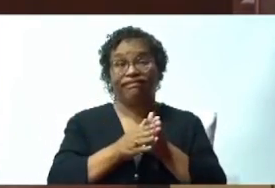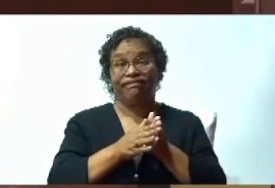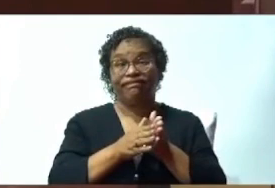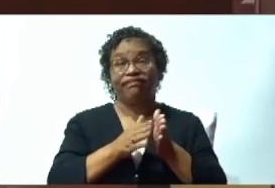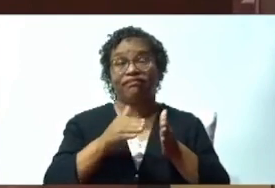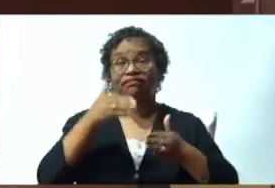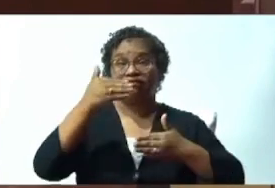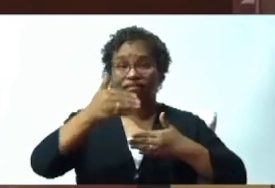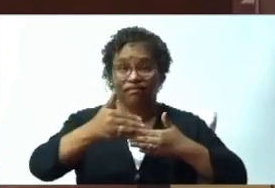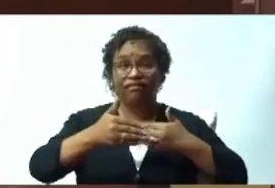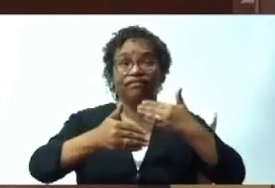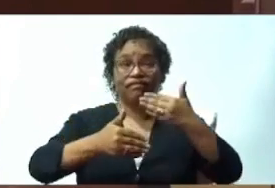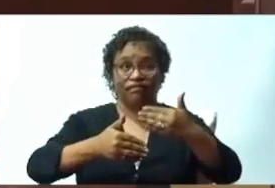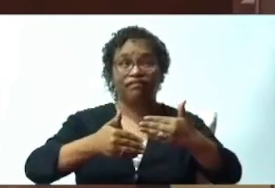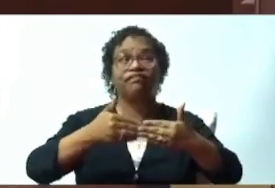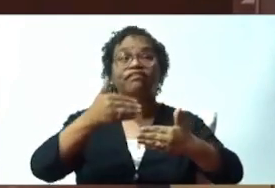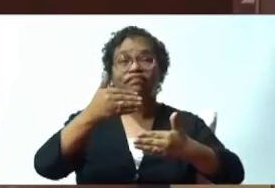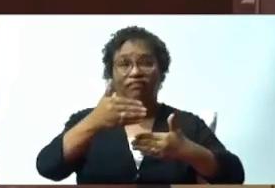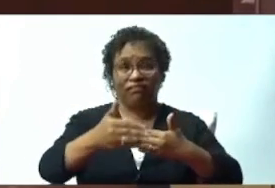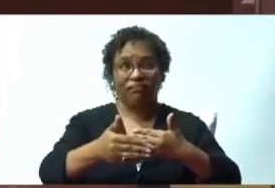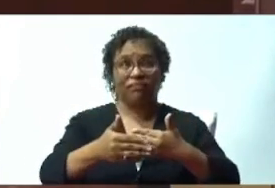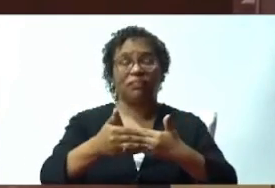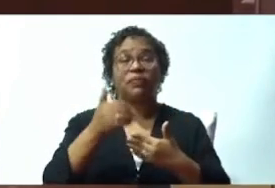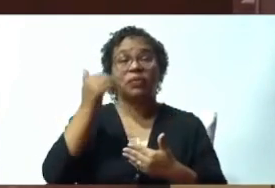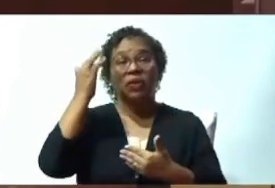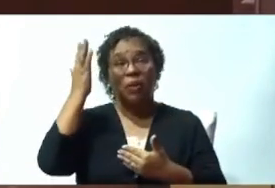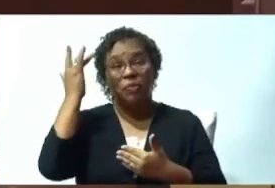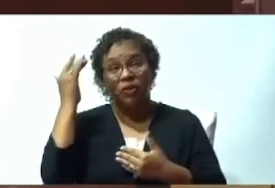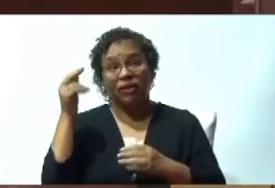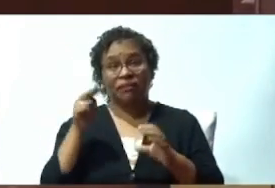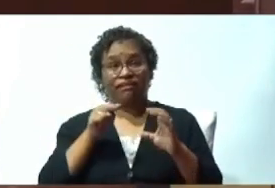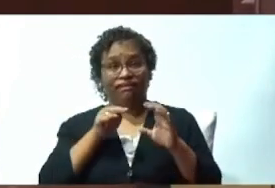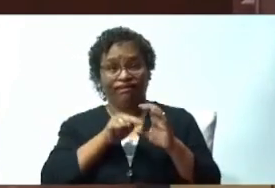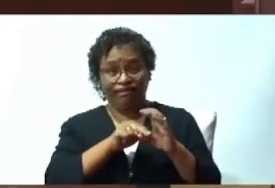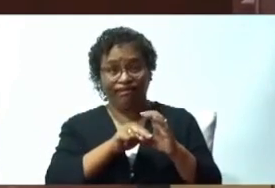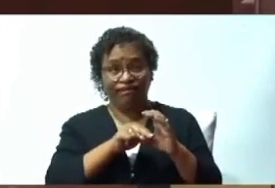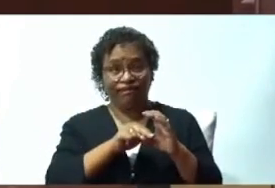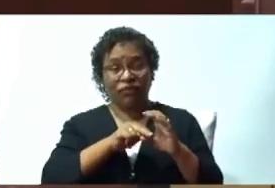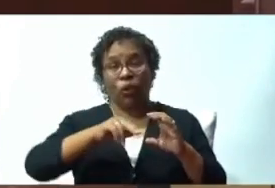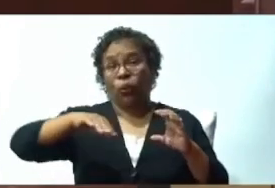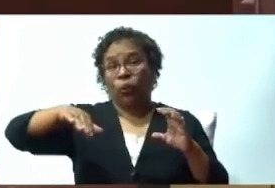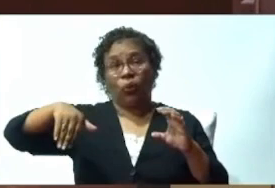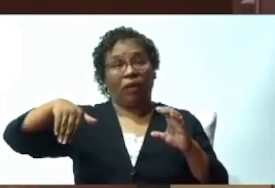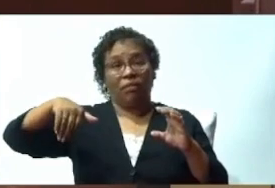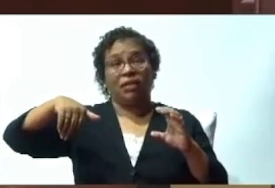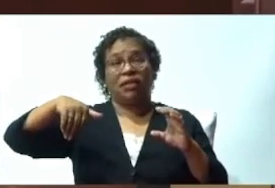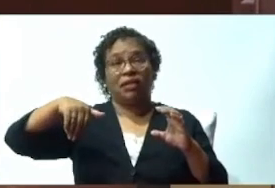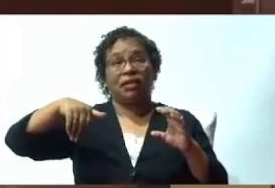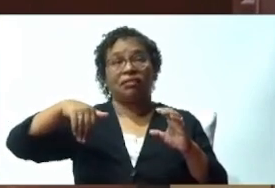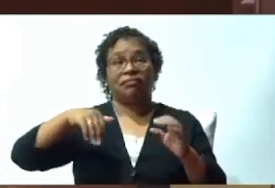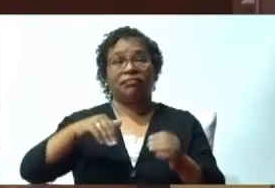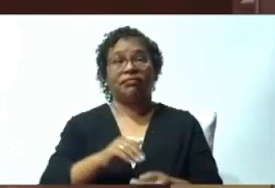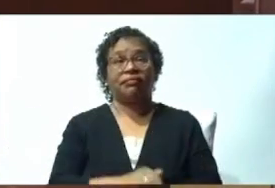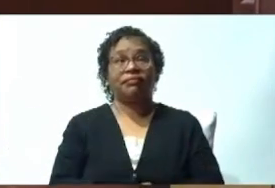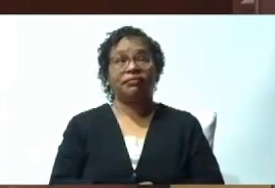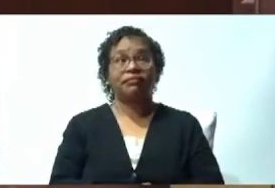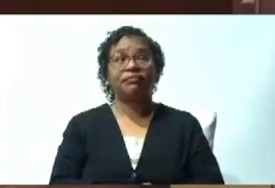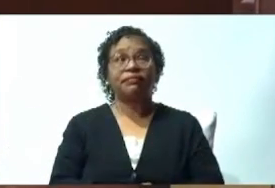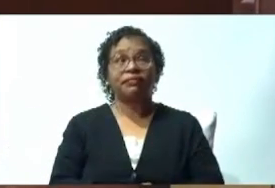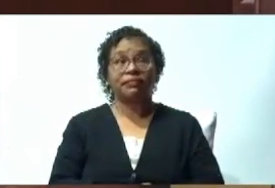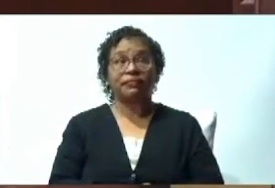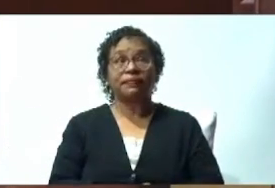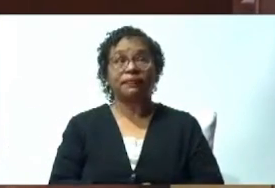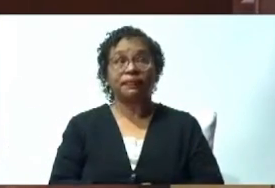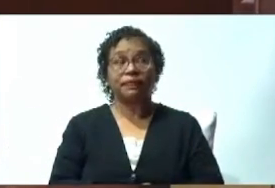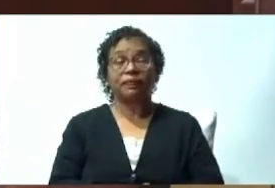velatorio y posterior sepelio del cadáver